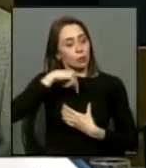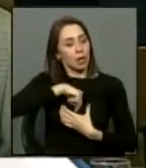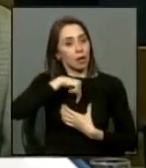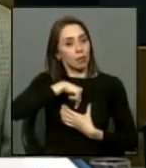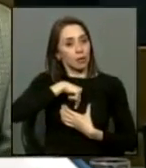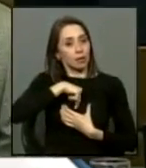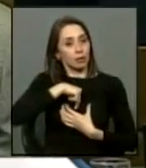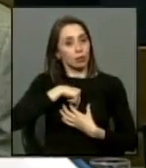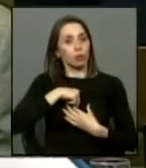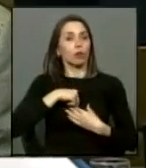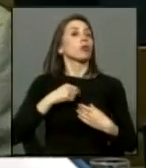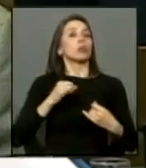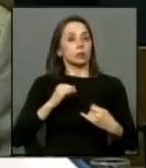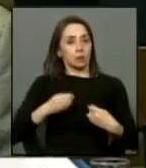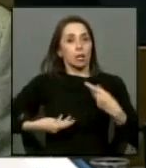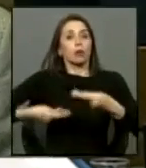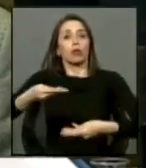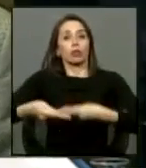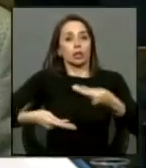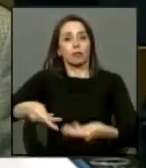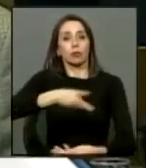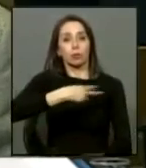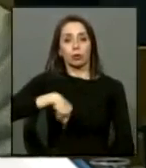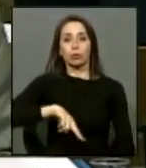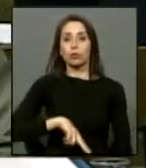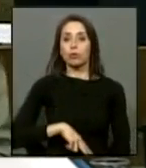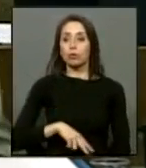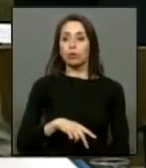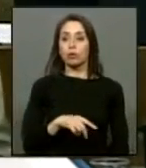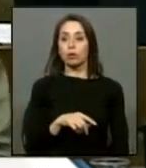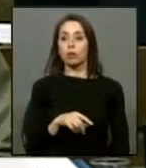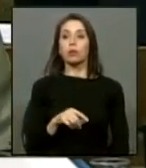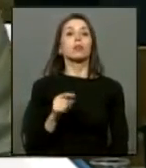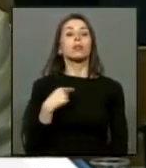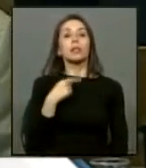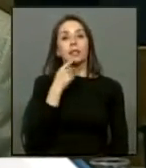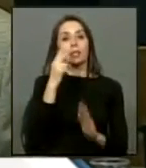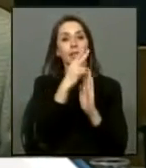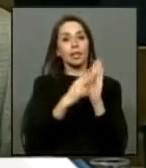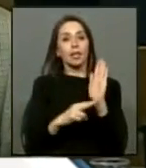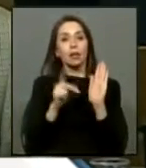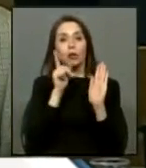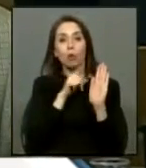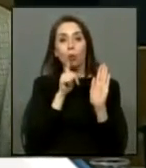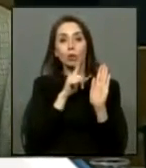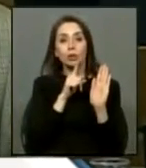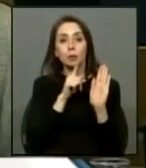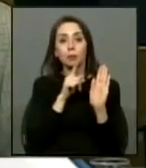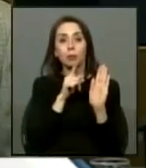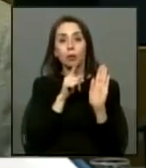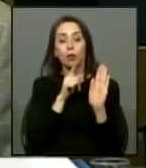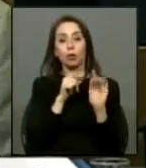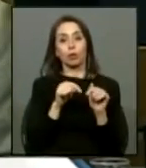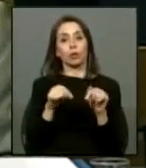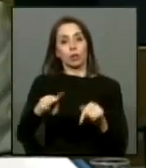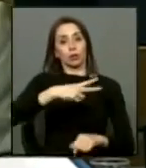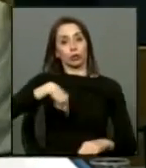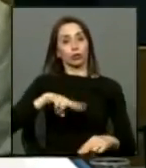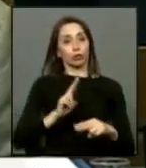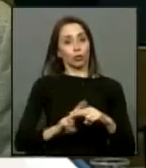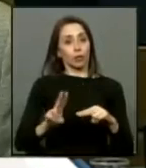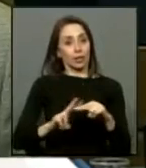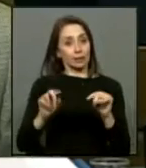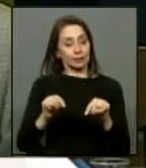entregamos nuestra contribución los últimos párrafos que quisiera leer son los siguientes actuamos en esto